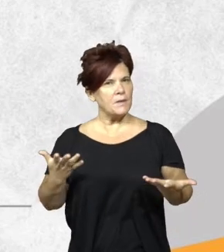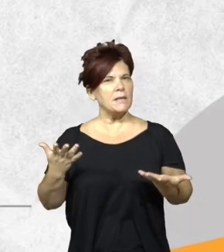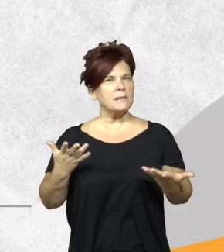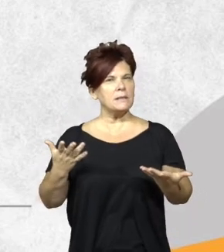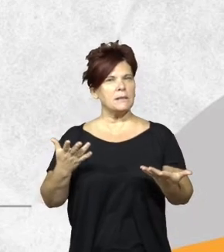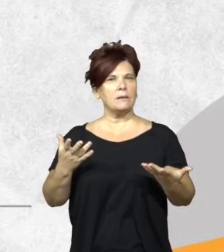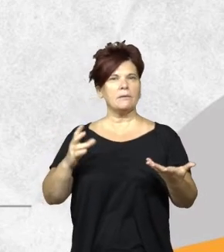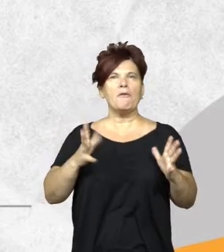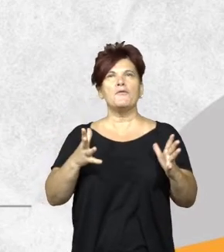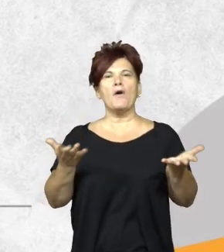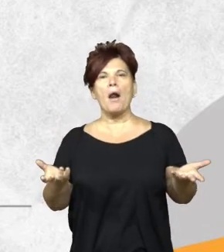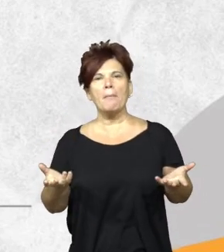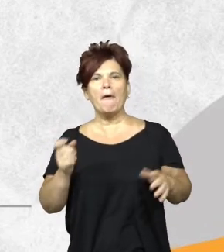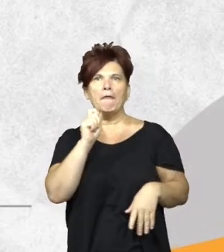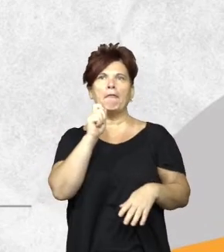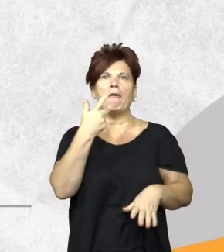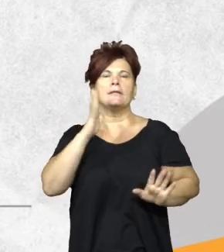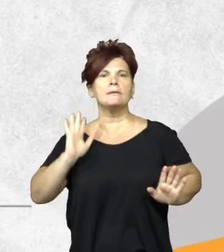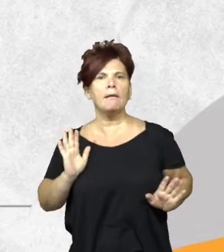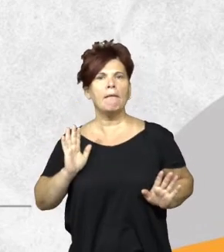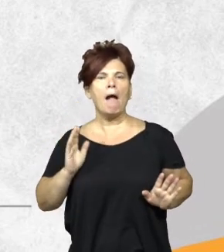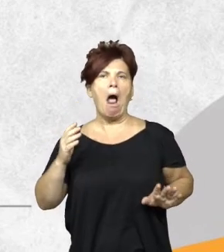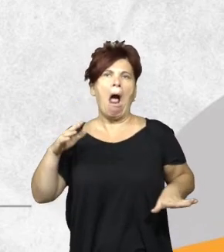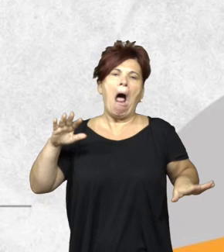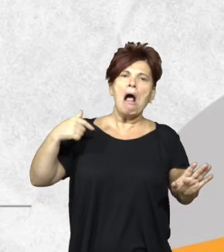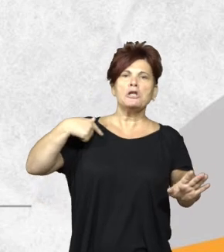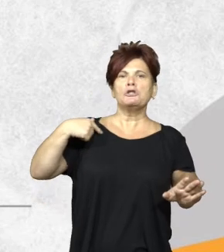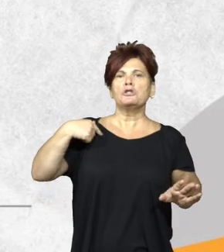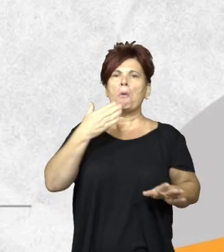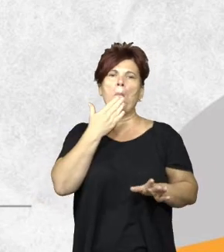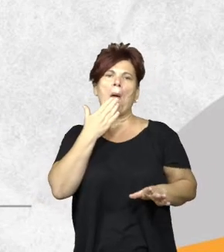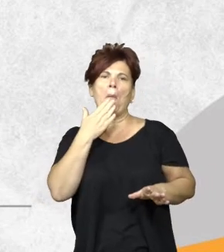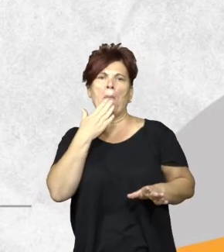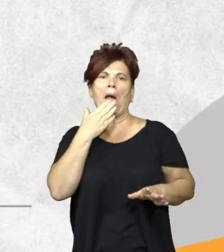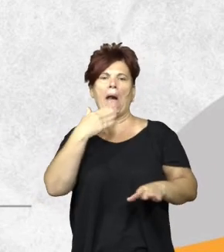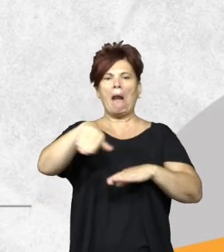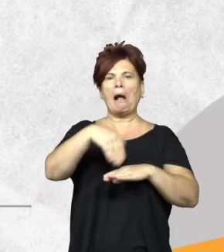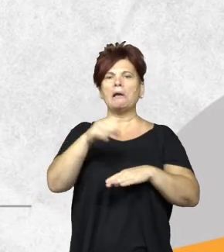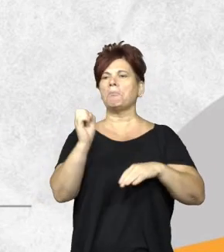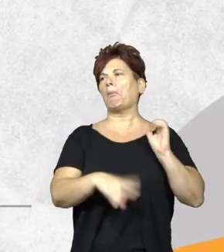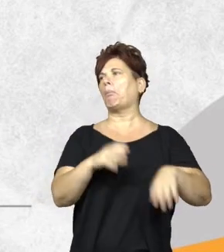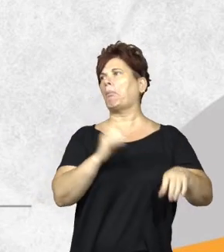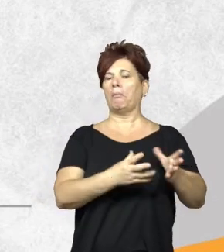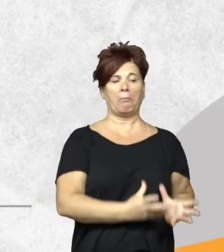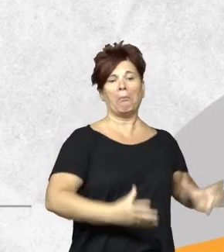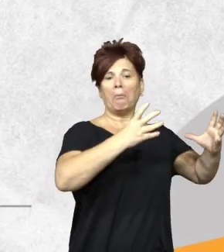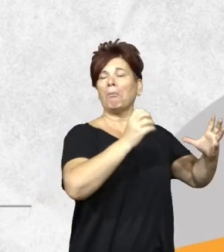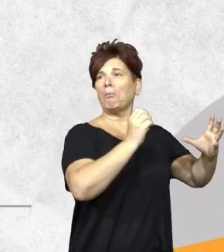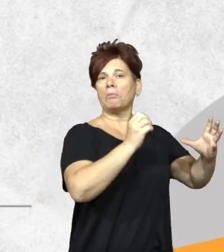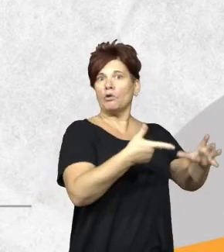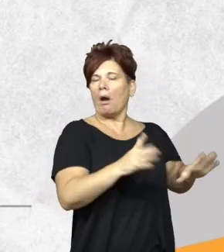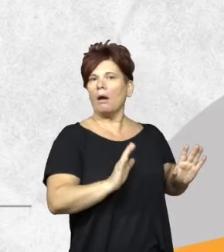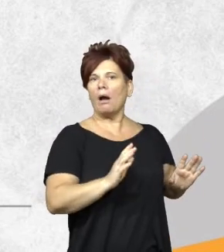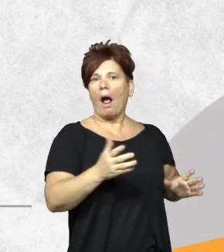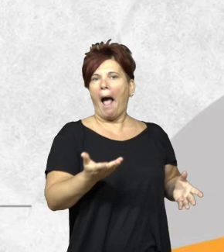Como una analogía fácil que pasa, ah, yo tiro los papeles en el piso porque voy por la calle y no hay un tacho. Eso no te da derecho a